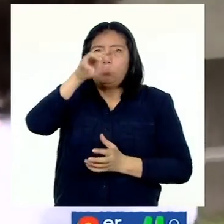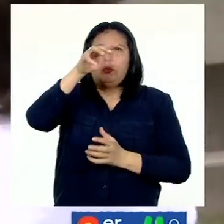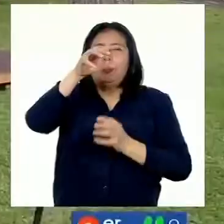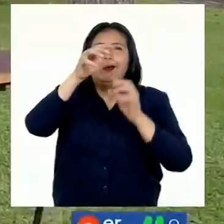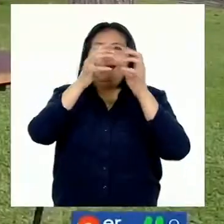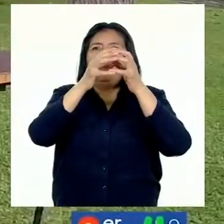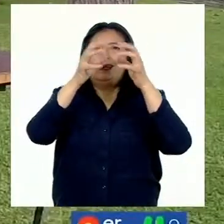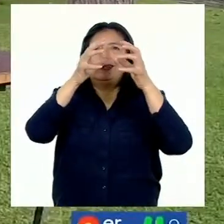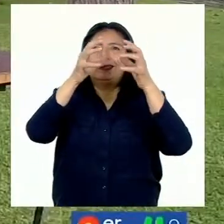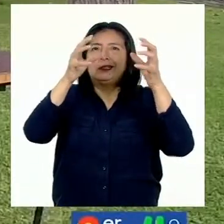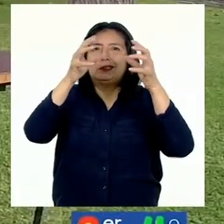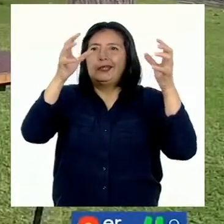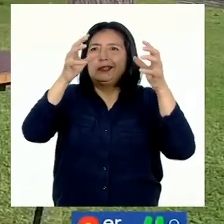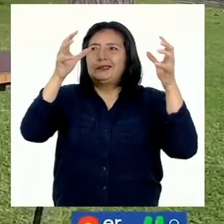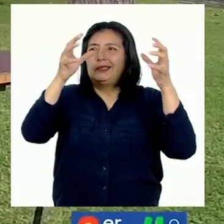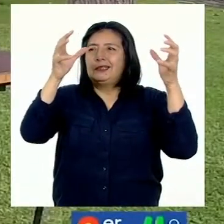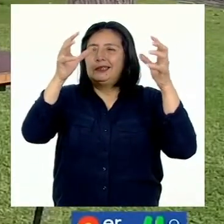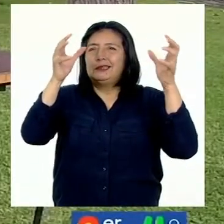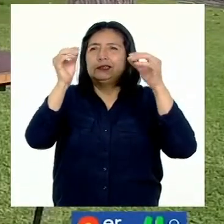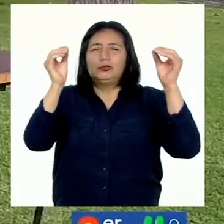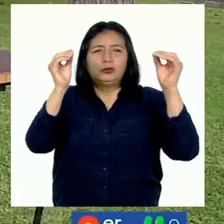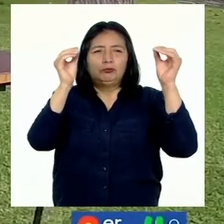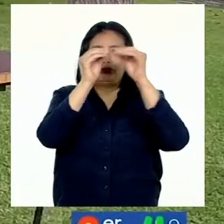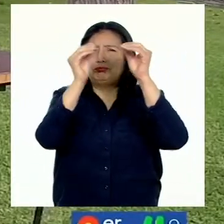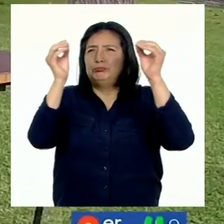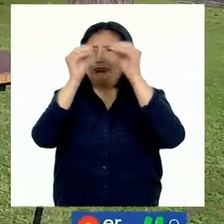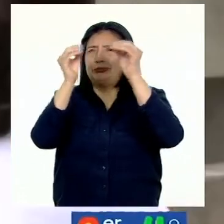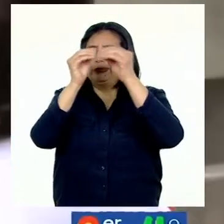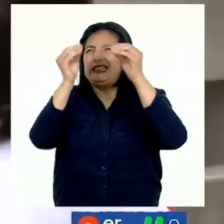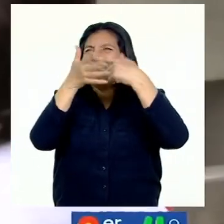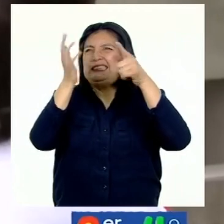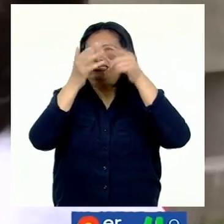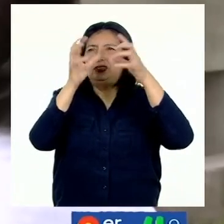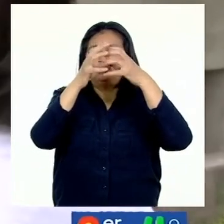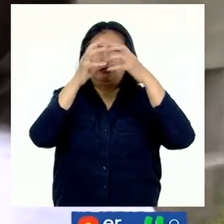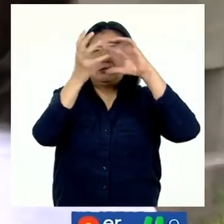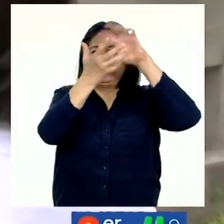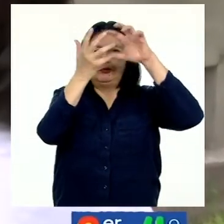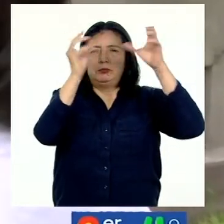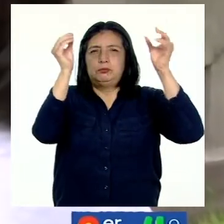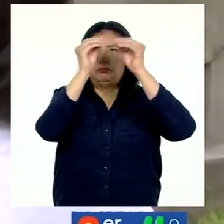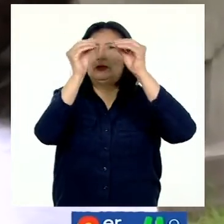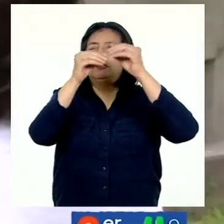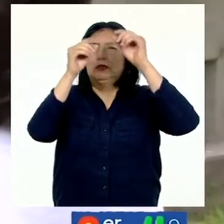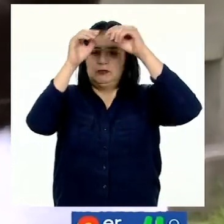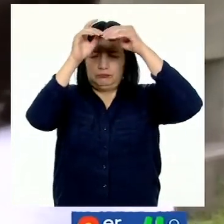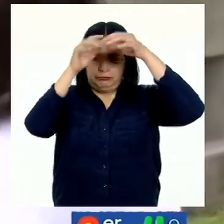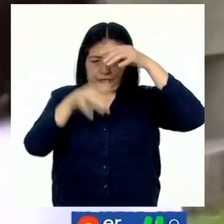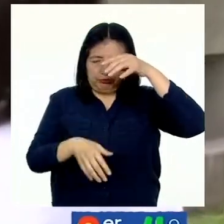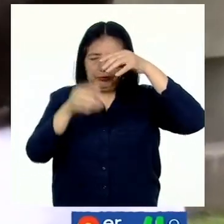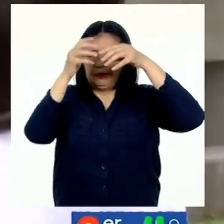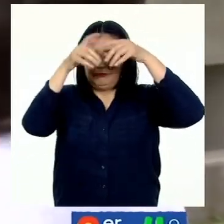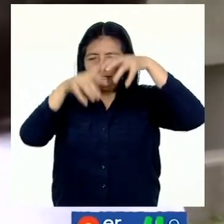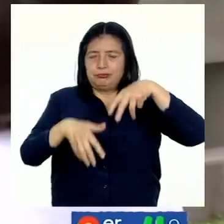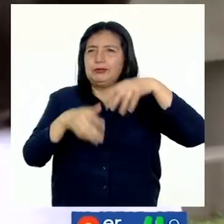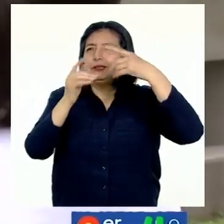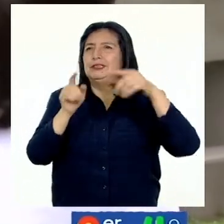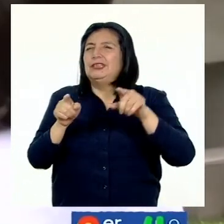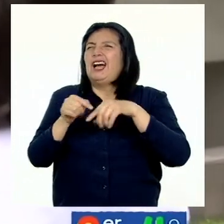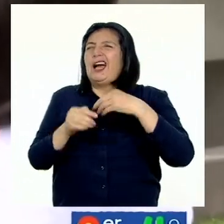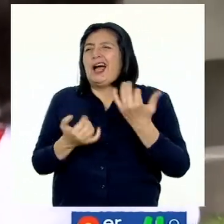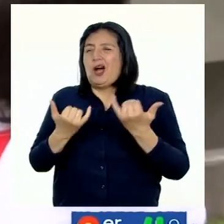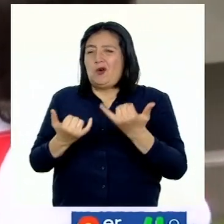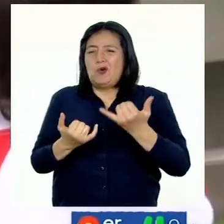juntan, colisionan gota con gota y crecen, ahí cae por efecto de la gravedad. Ahí están como una pluma.